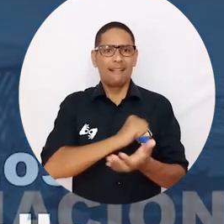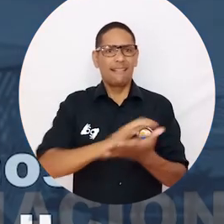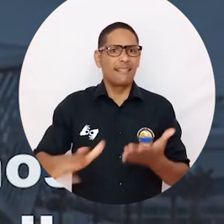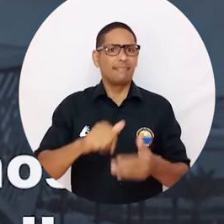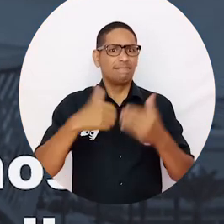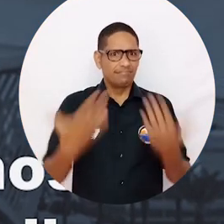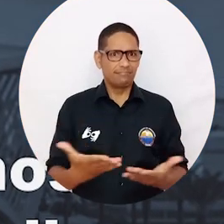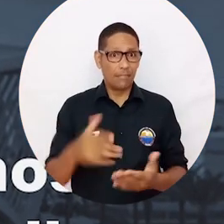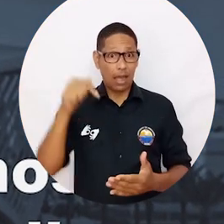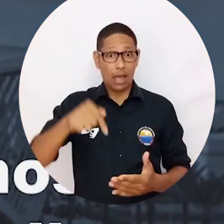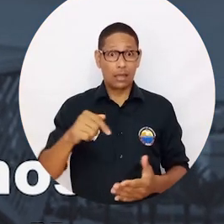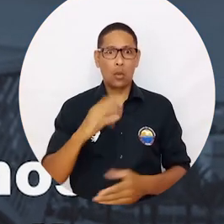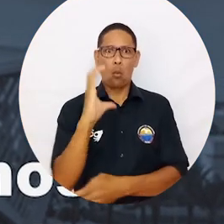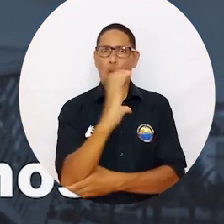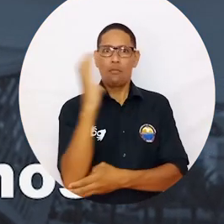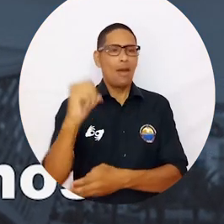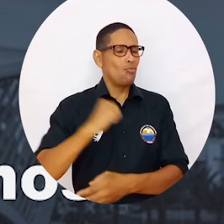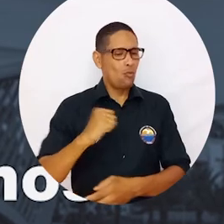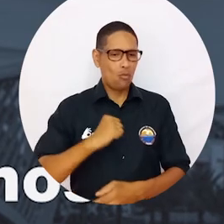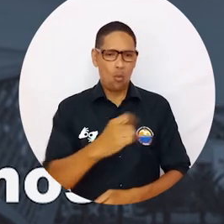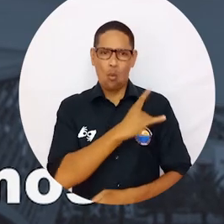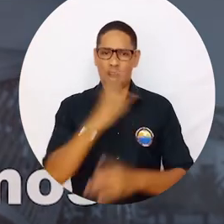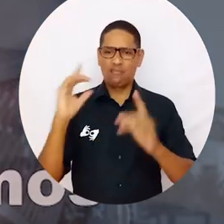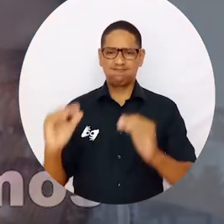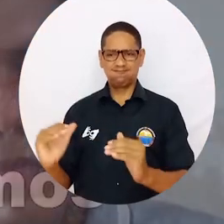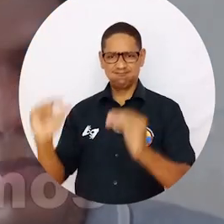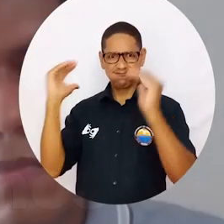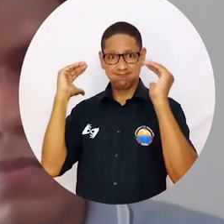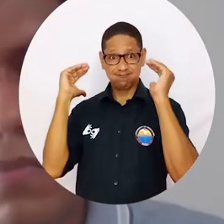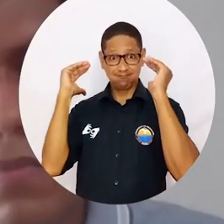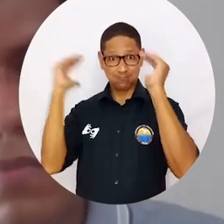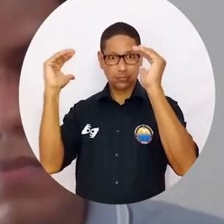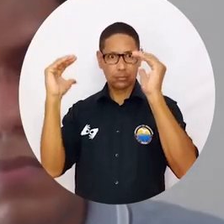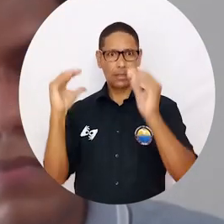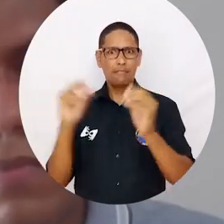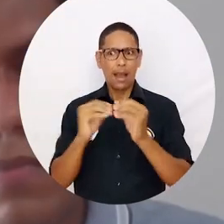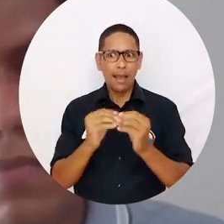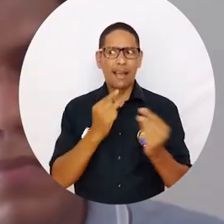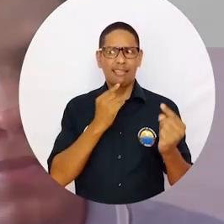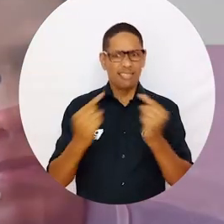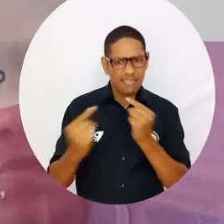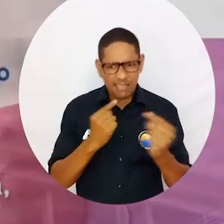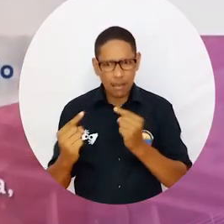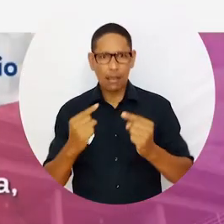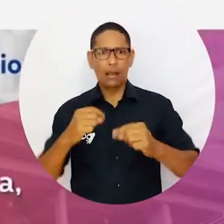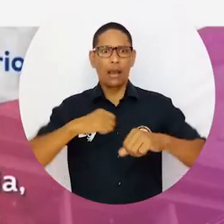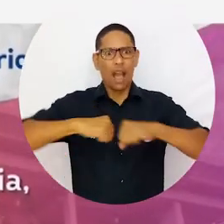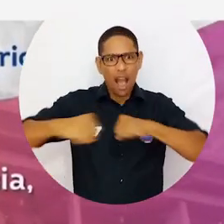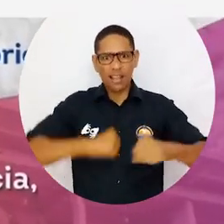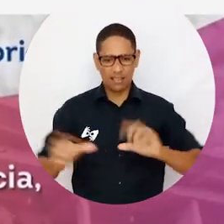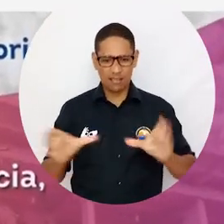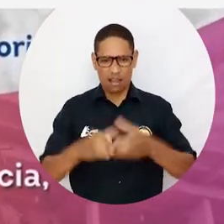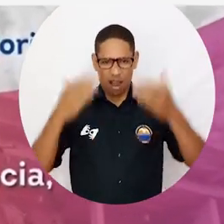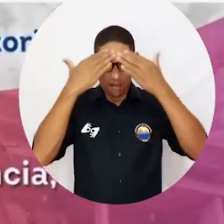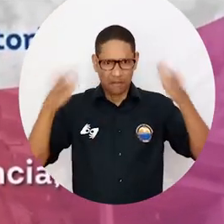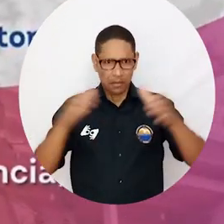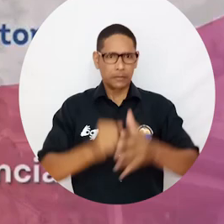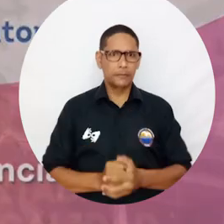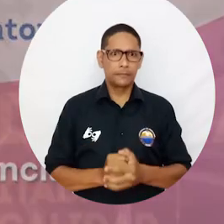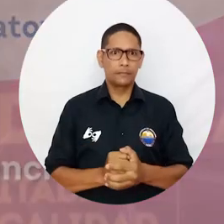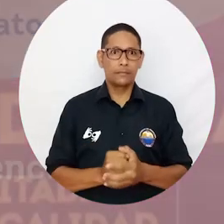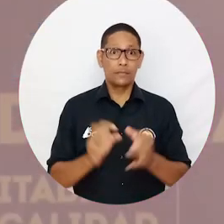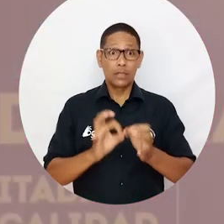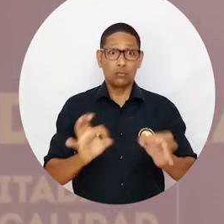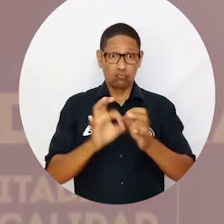para responder el interrogante ¿Por qué no tenemos universidades de talla mundial en Colombia? y alimentar el debate generado en las actividades de aula